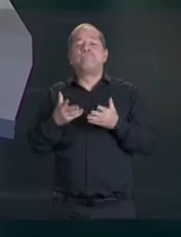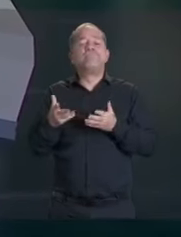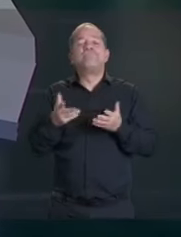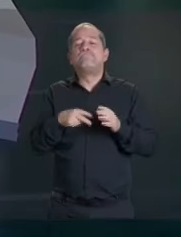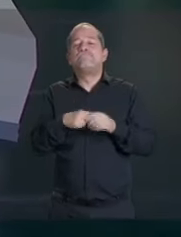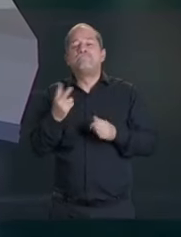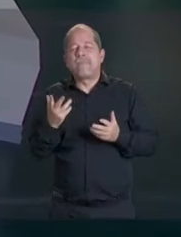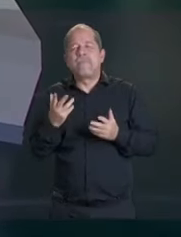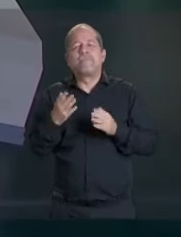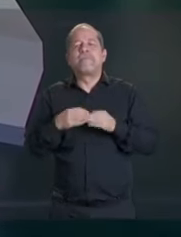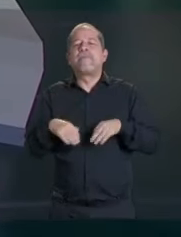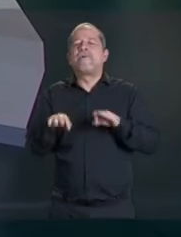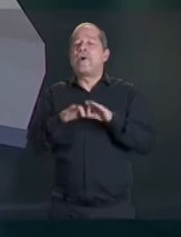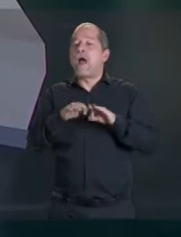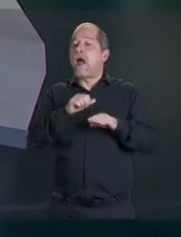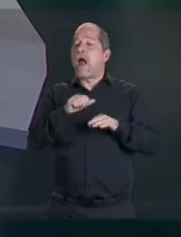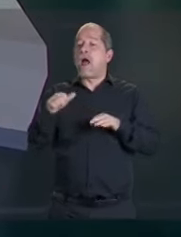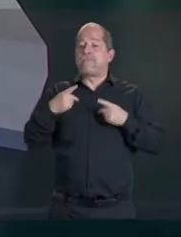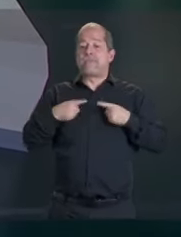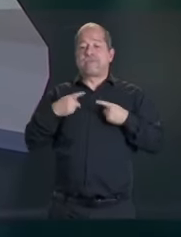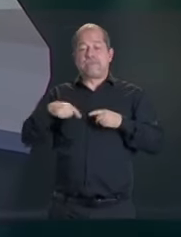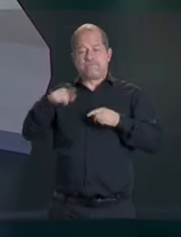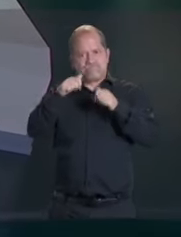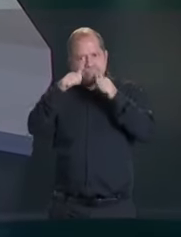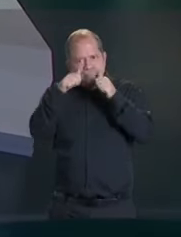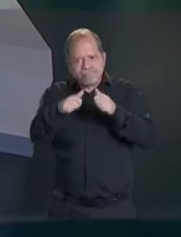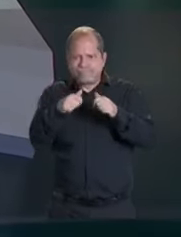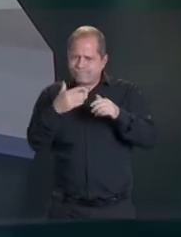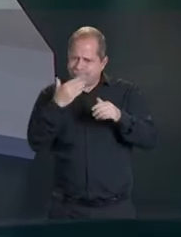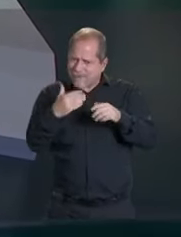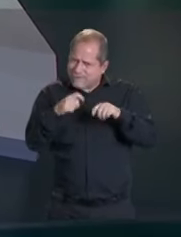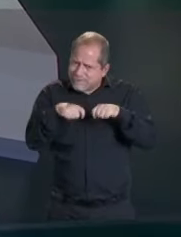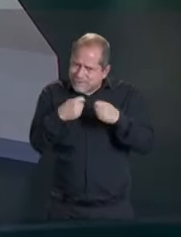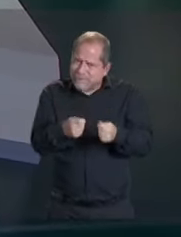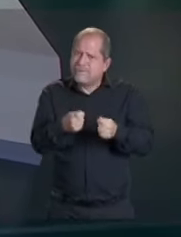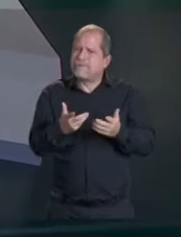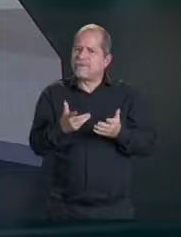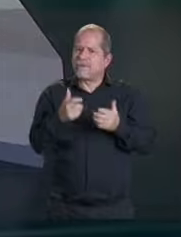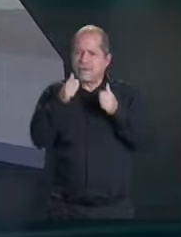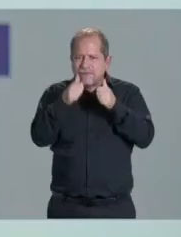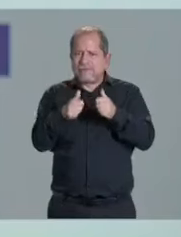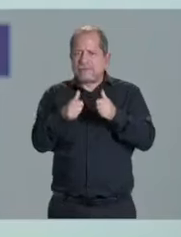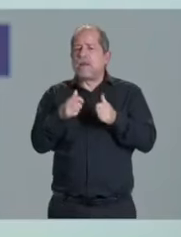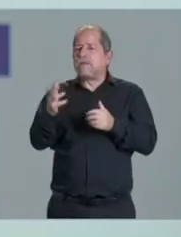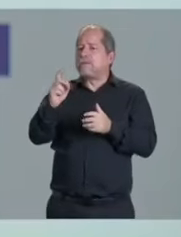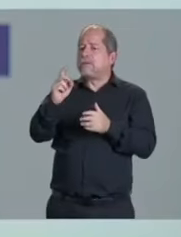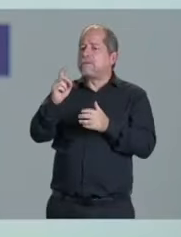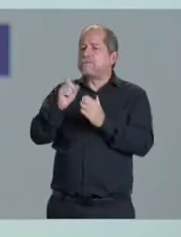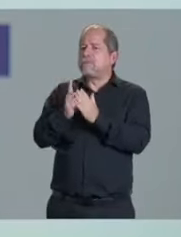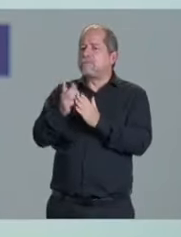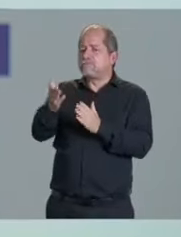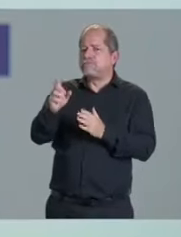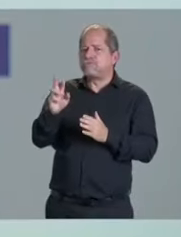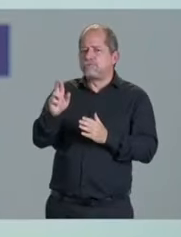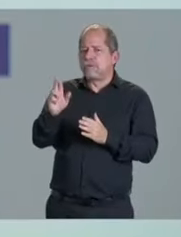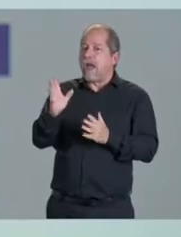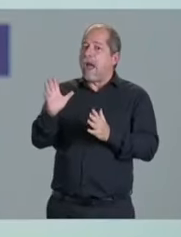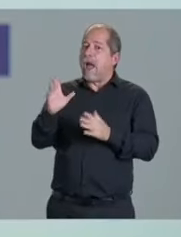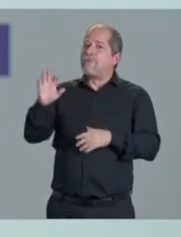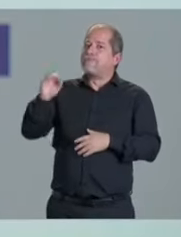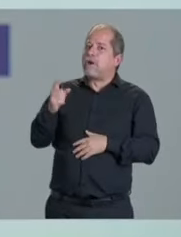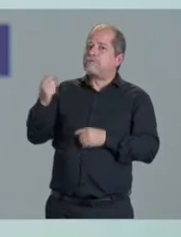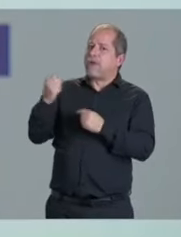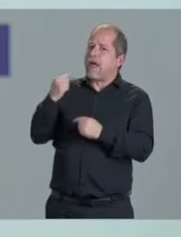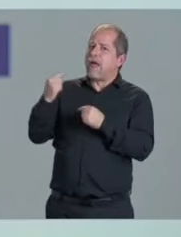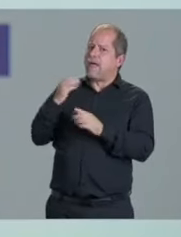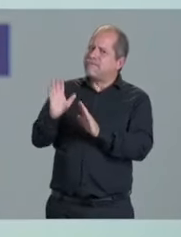Le restan 30 segundos a la candidata Xochitl Galvez. Sí, soy Xochitl Galvez, no Fox. Fox está en su rancho, yo me mando